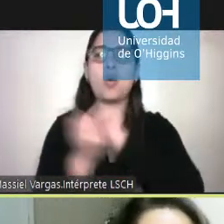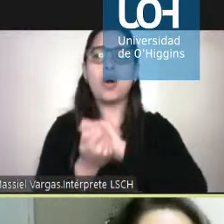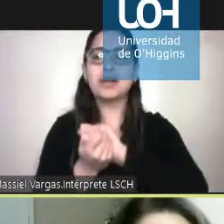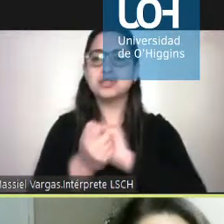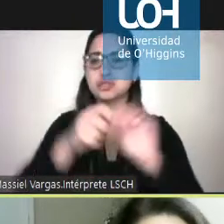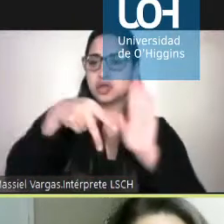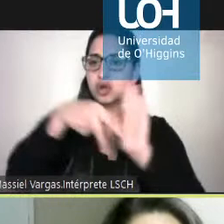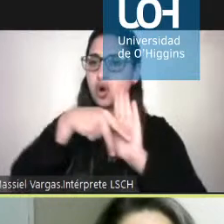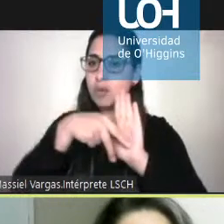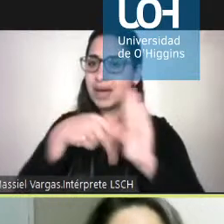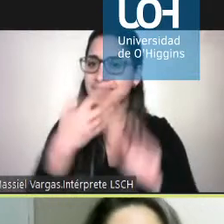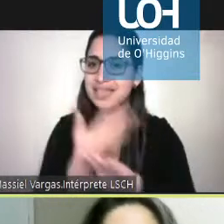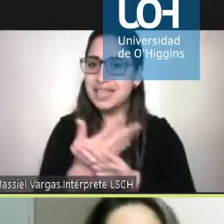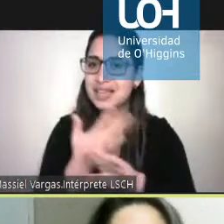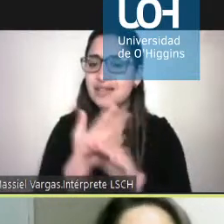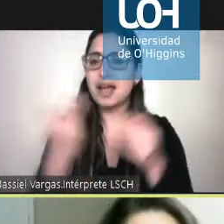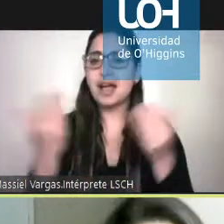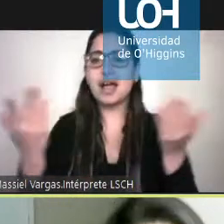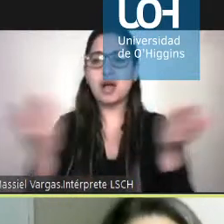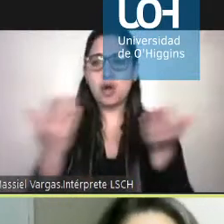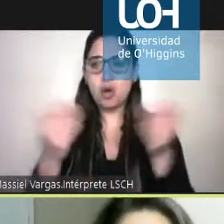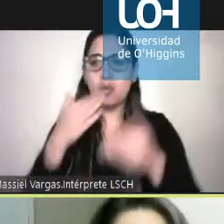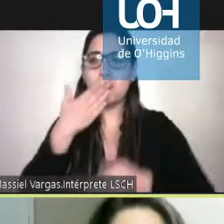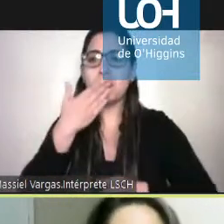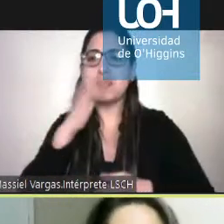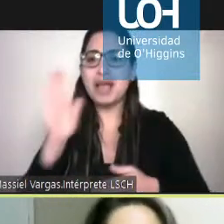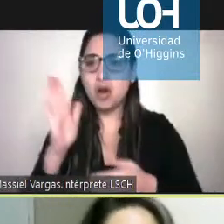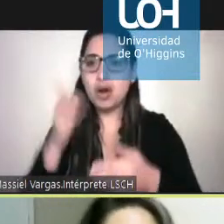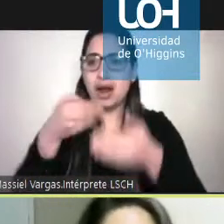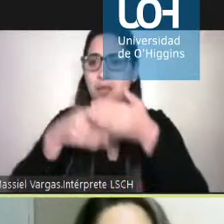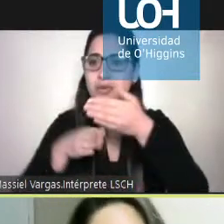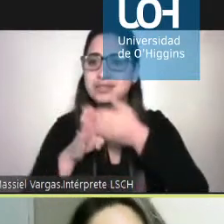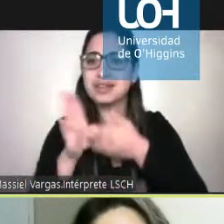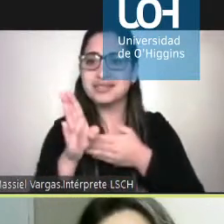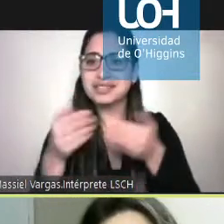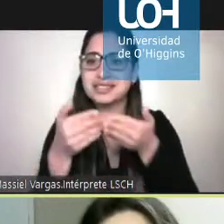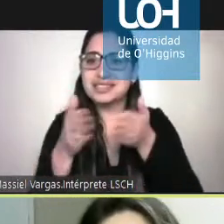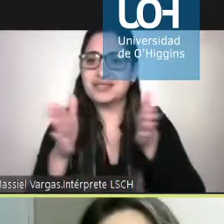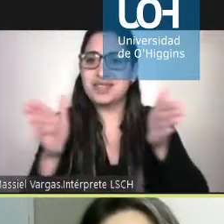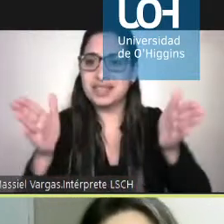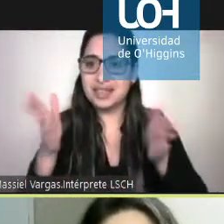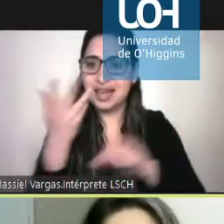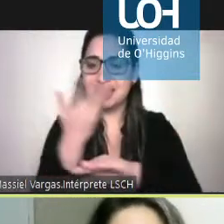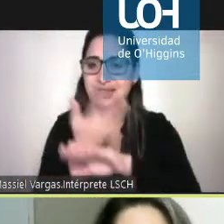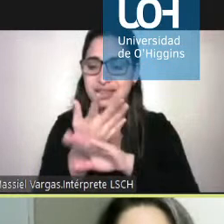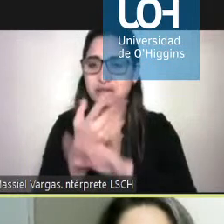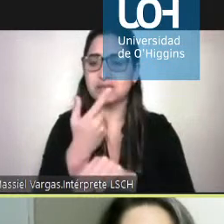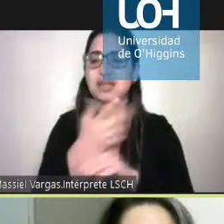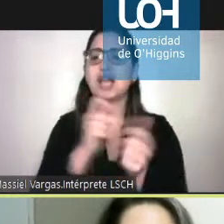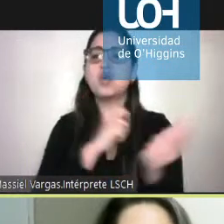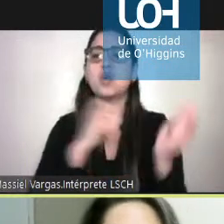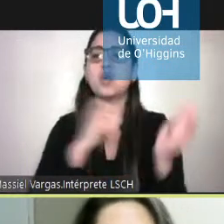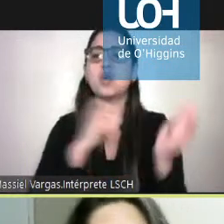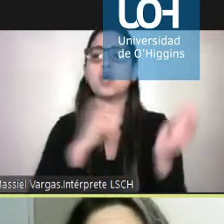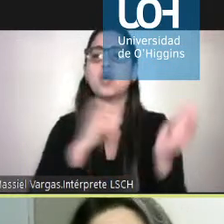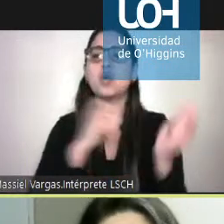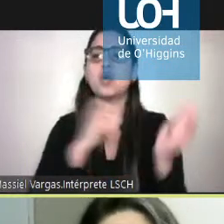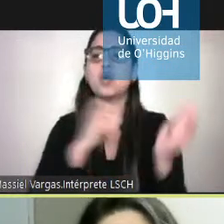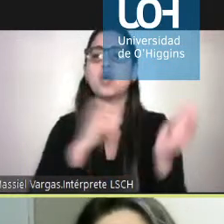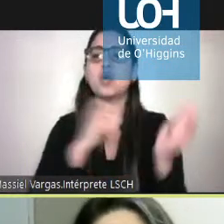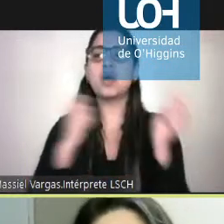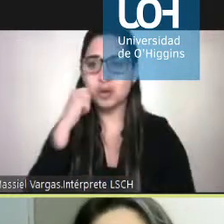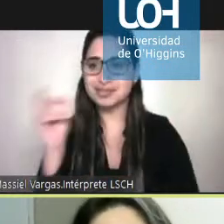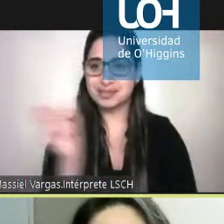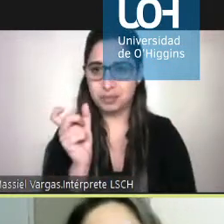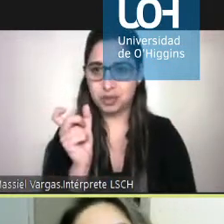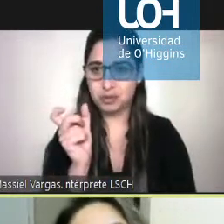cómo generamos instancias de accesibilidad, instancias de inclusión. Entonces pasamos de un cambio de concepto, del modelo que señalaba yo como más bien